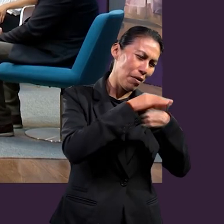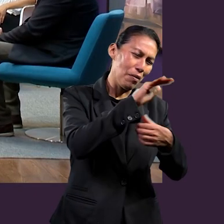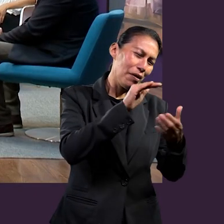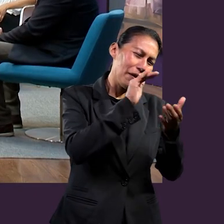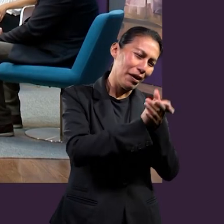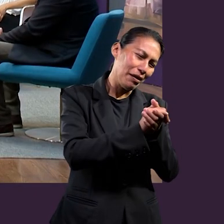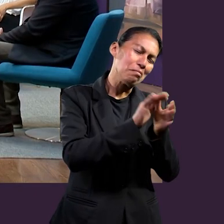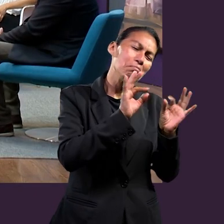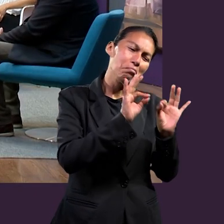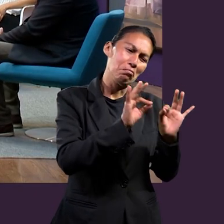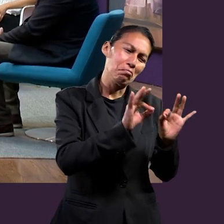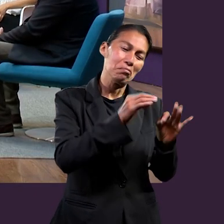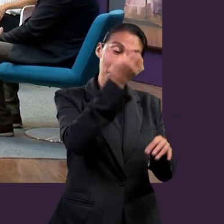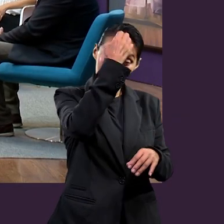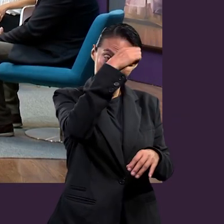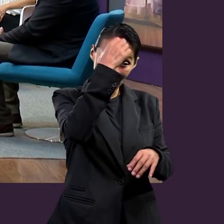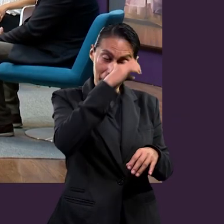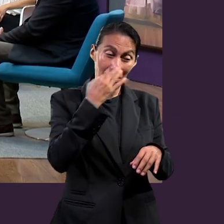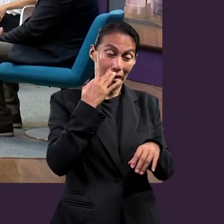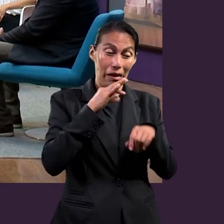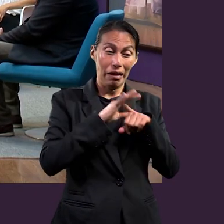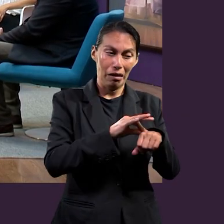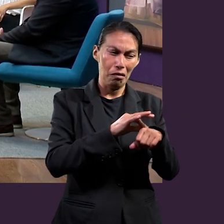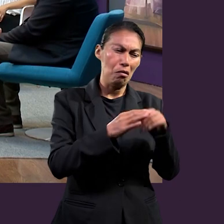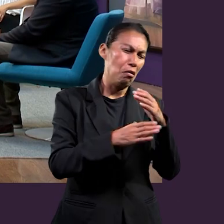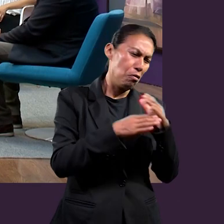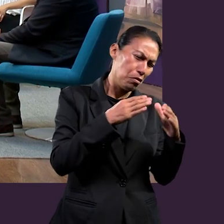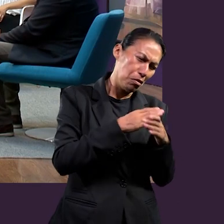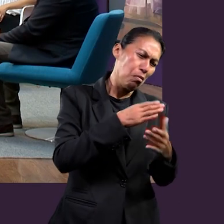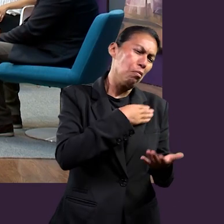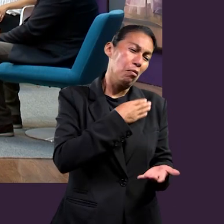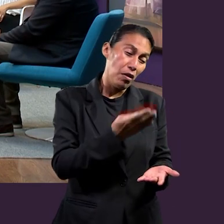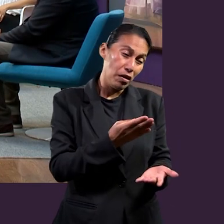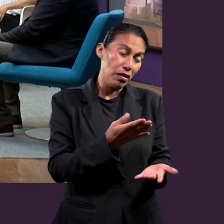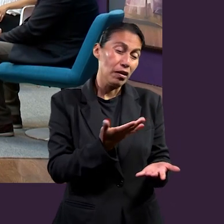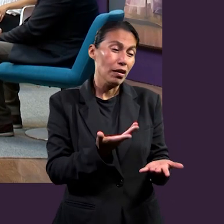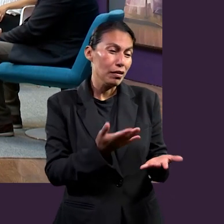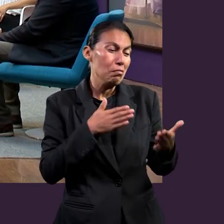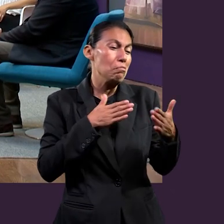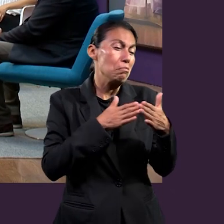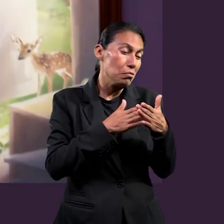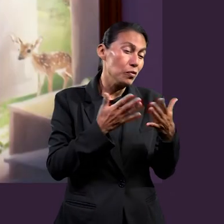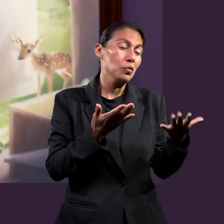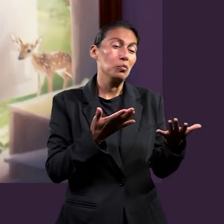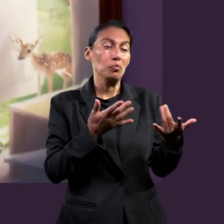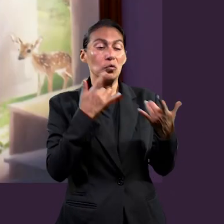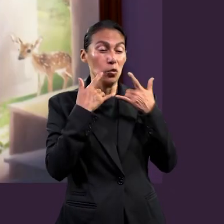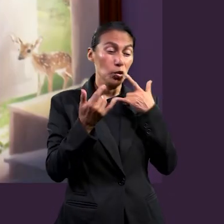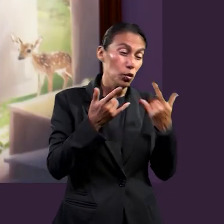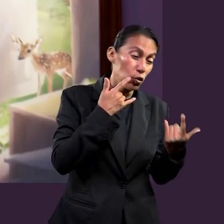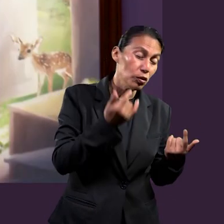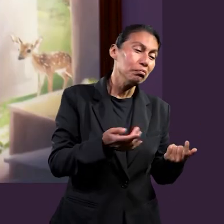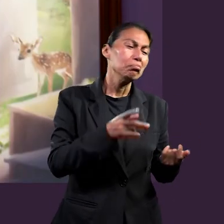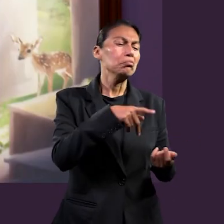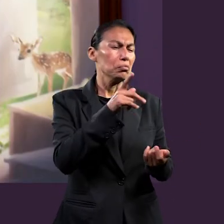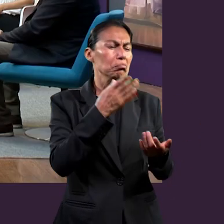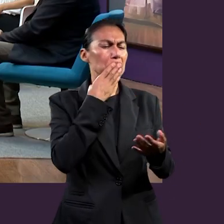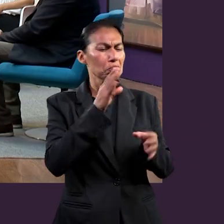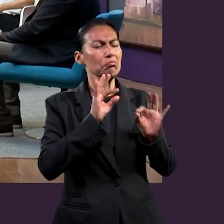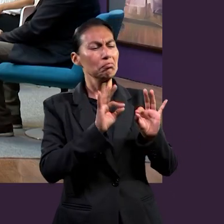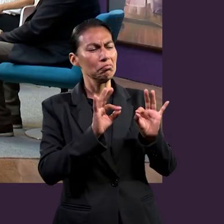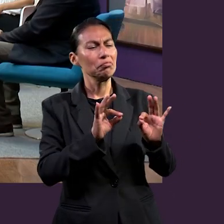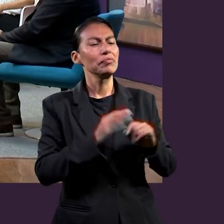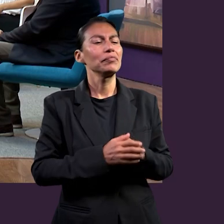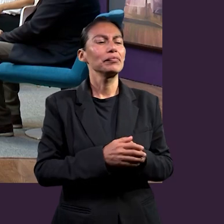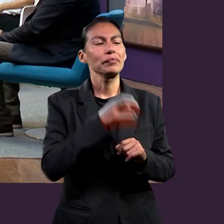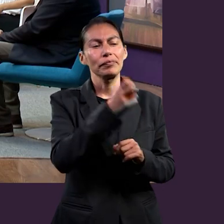tengan la experiencia de vivirla, de experimentarlas con sus cosas buenas y sus desafíos también que hay. Y ya podemos decir que